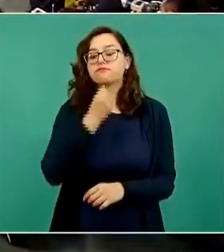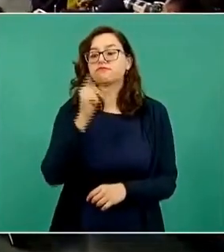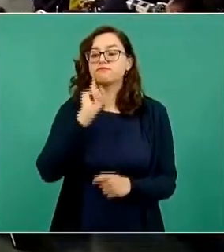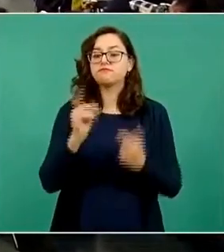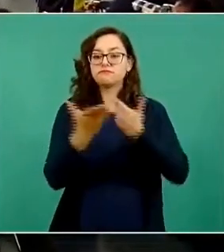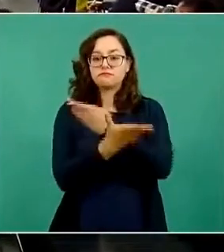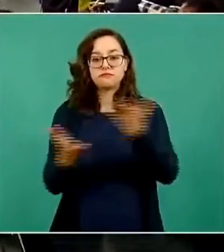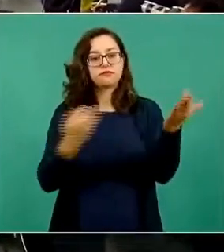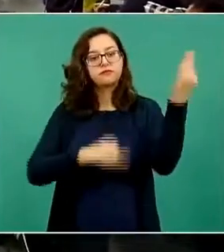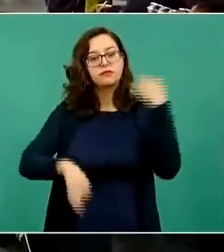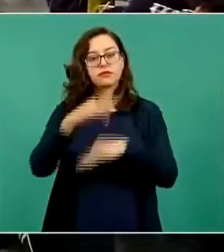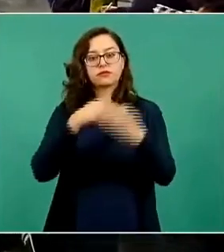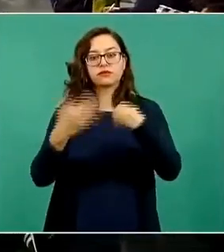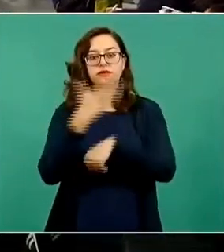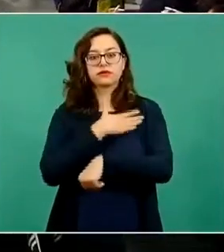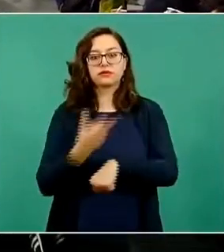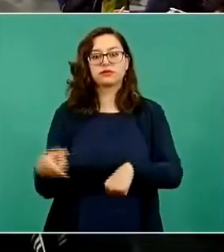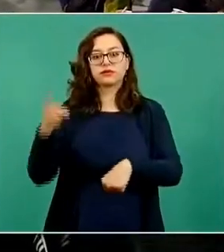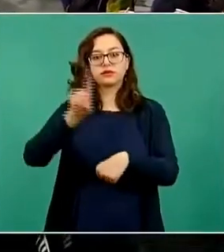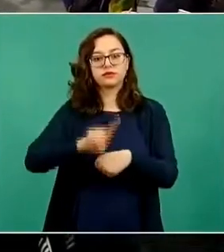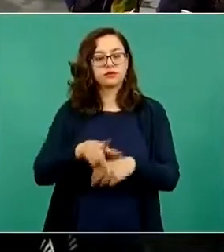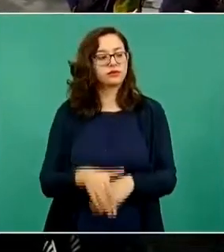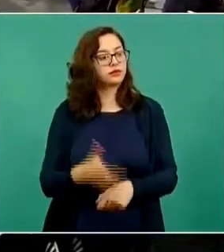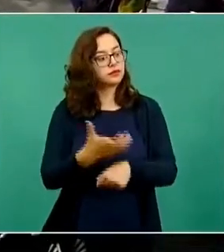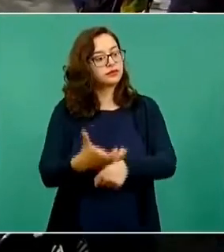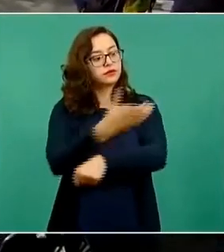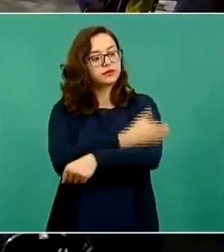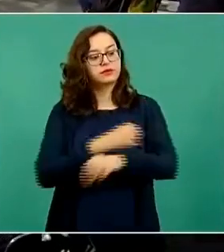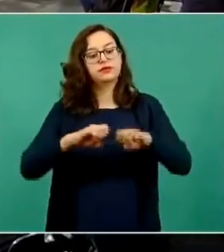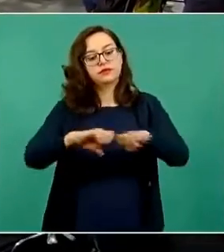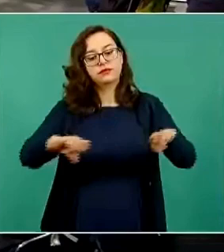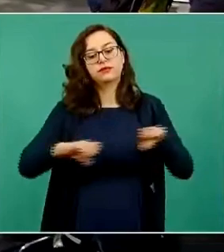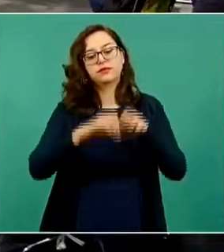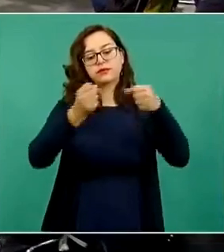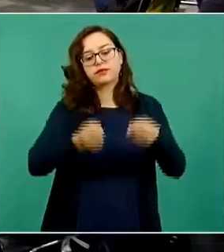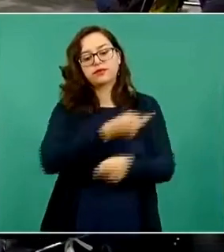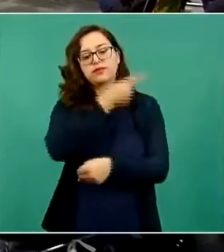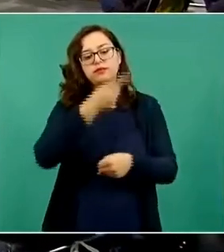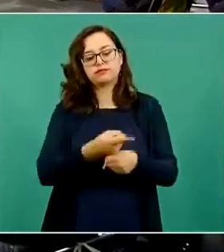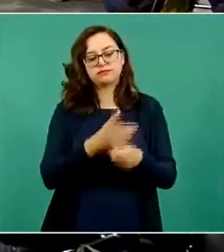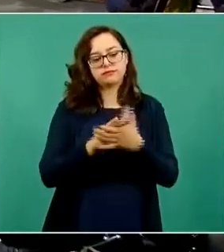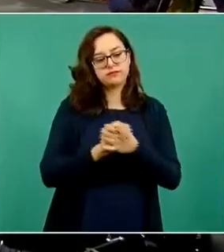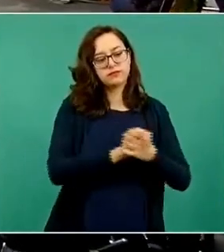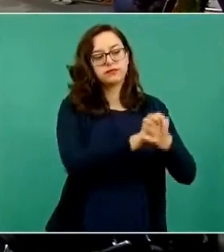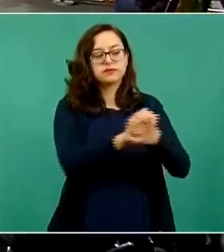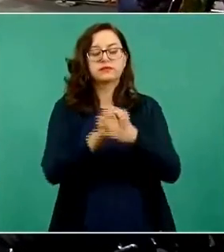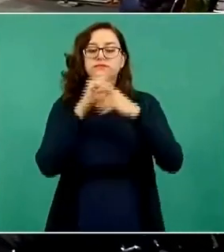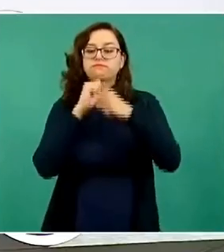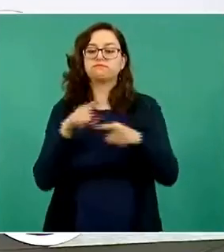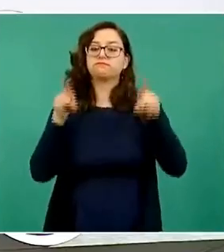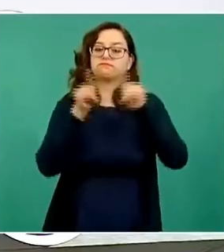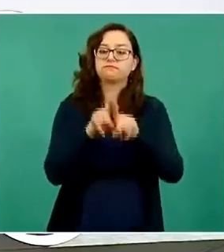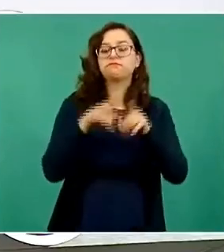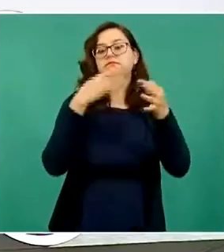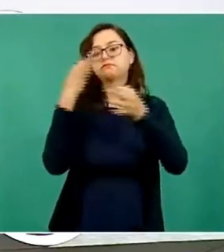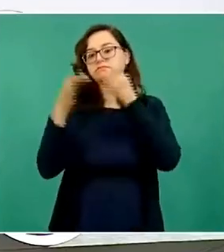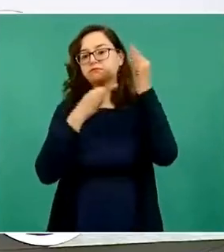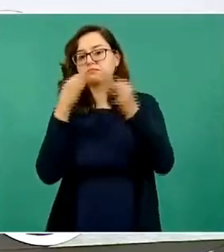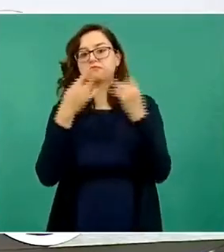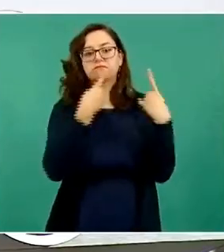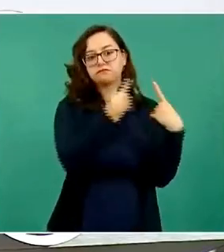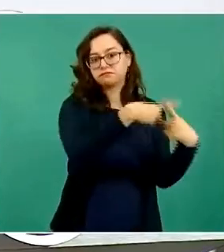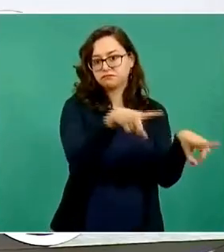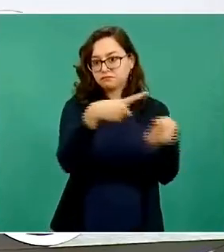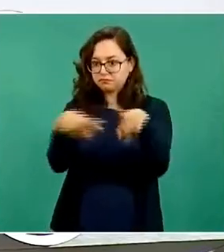a mis compañeros del Gabinete de Seguridad y a los representantes de los medios de comunicación y a todos